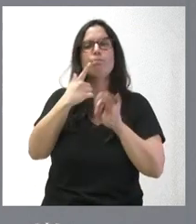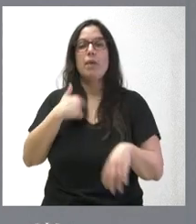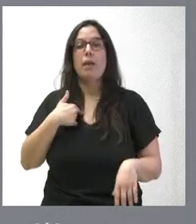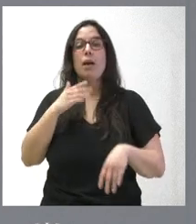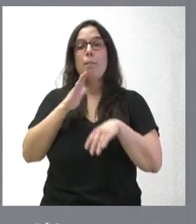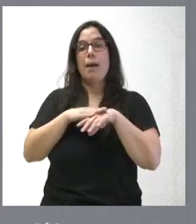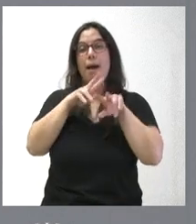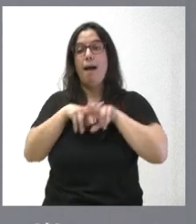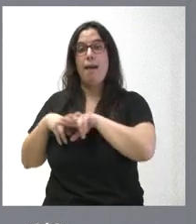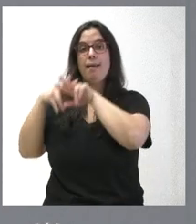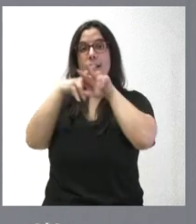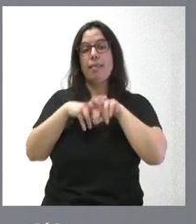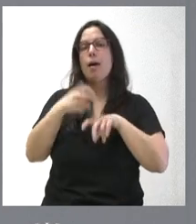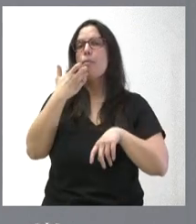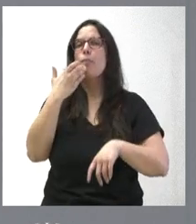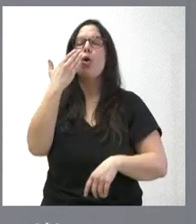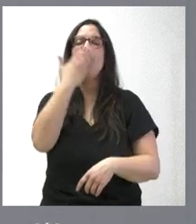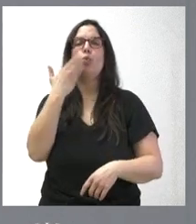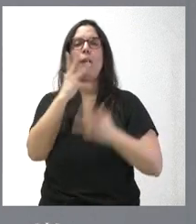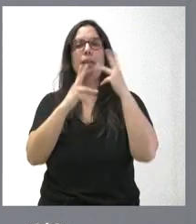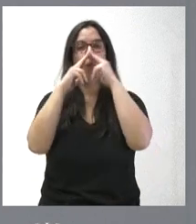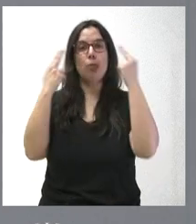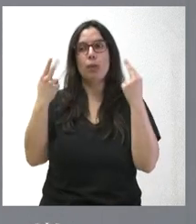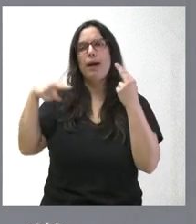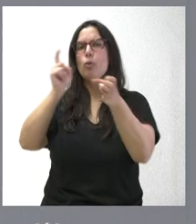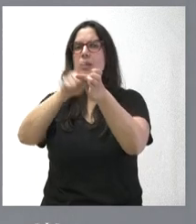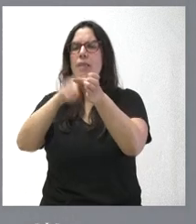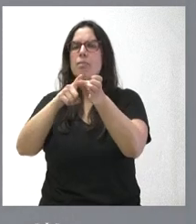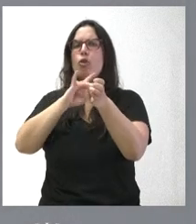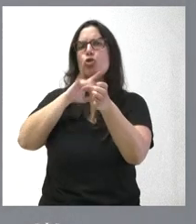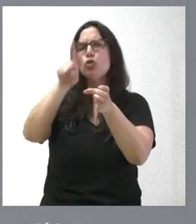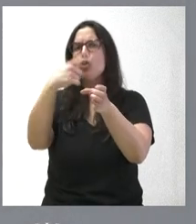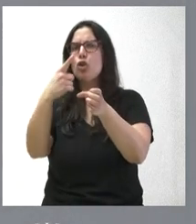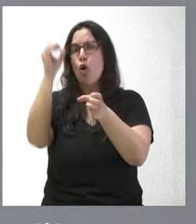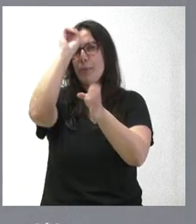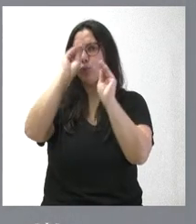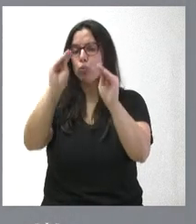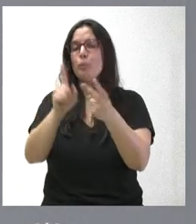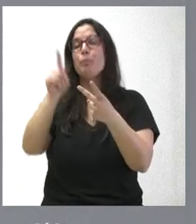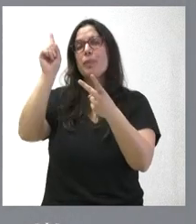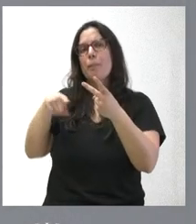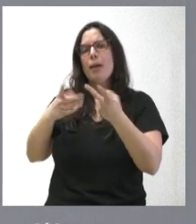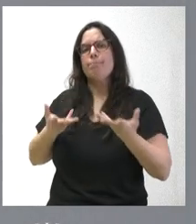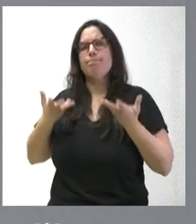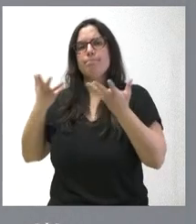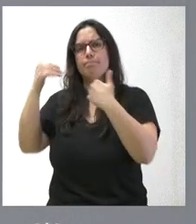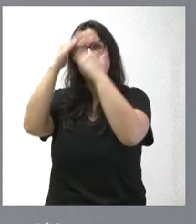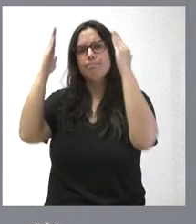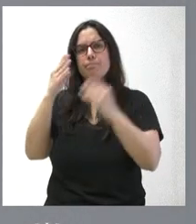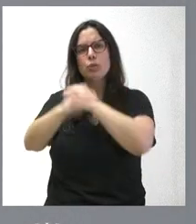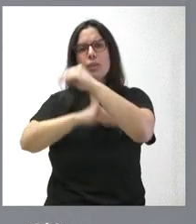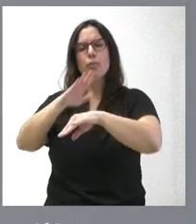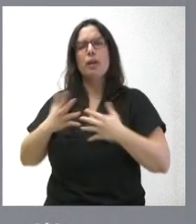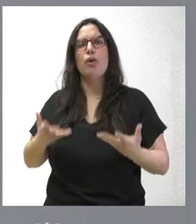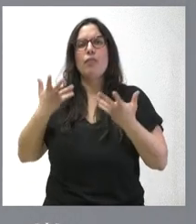usuarias de la Escuela de Administración Pública de Castilla y León, su grado de satisfacción, así como la asistencia prestada para la prestación de la